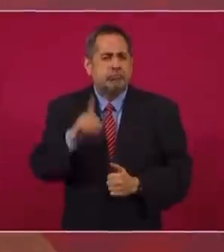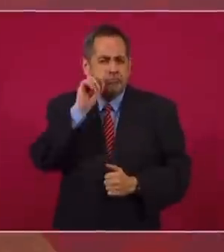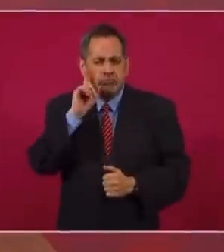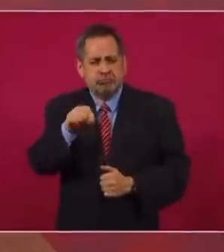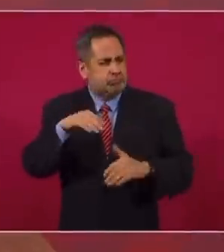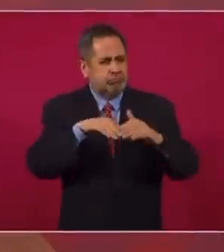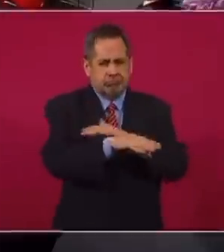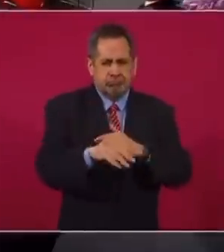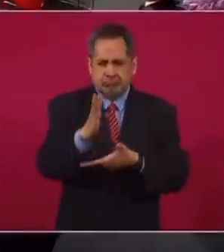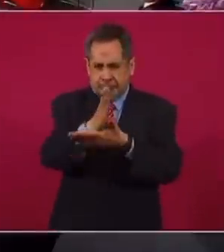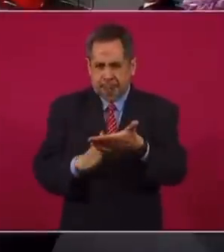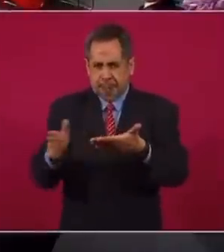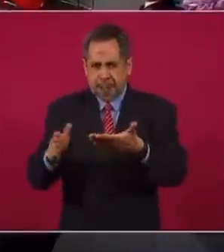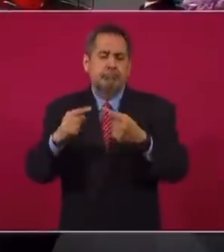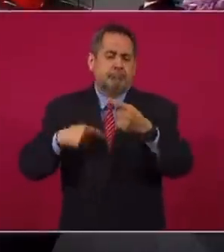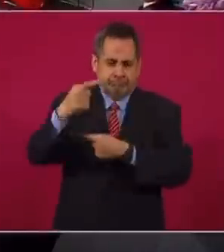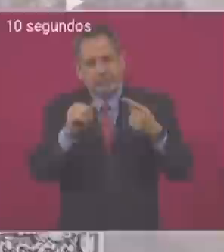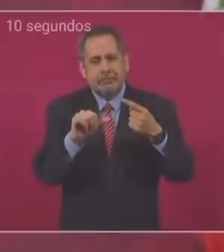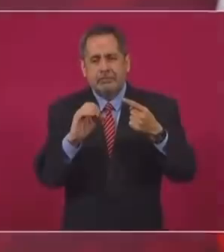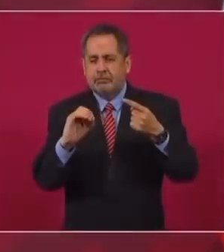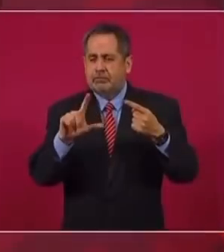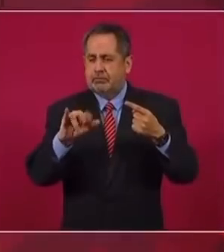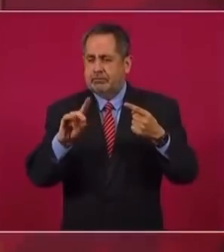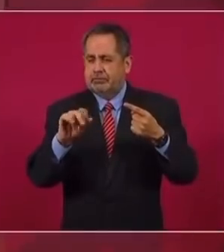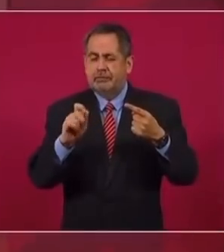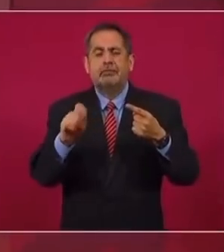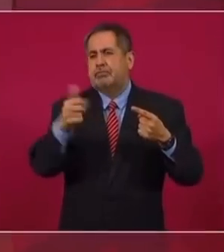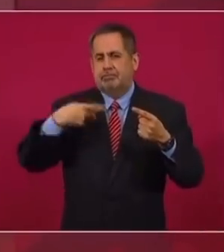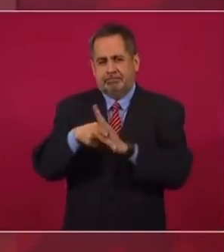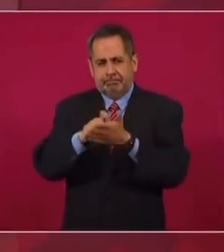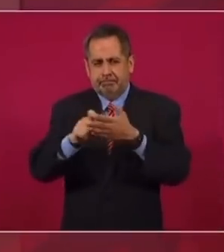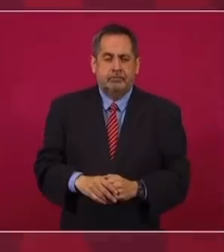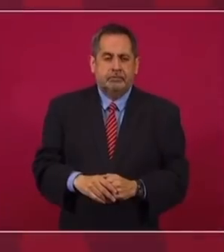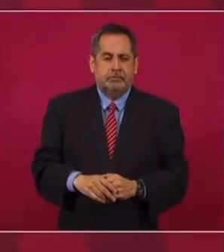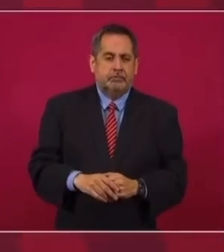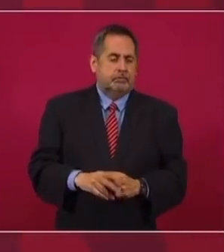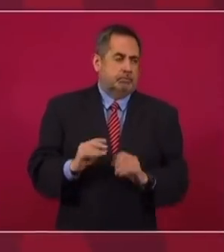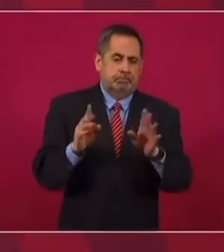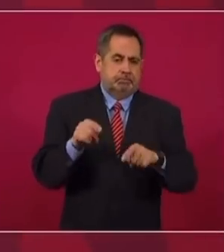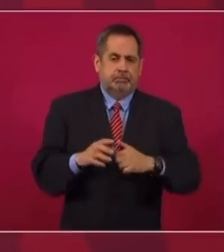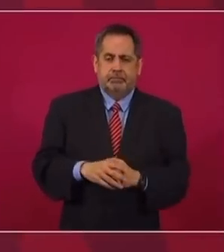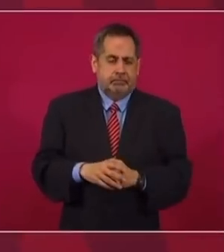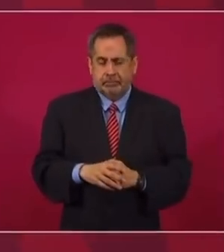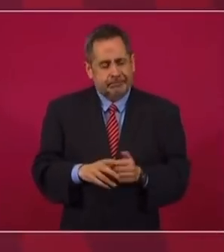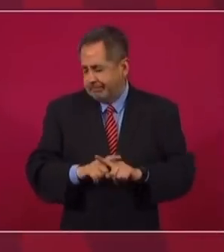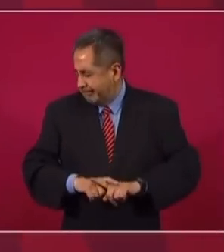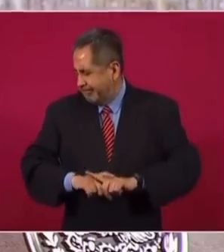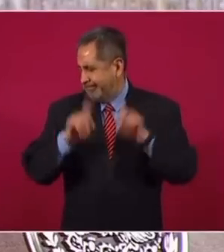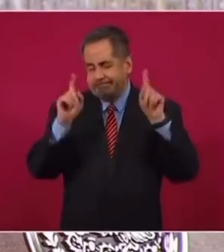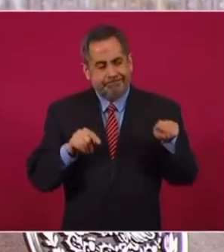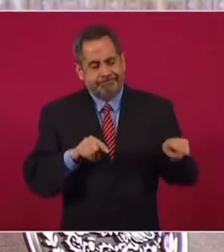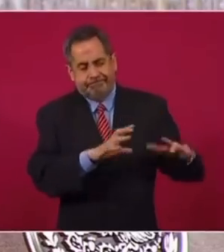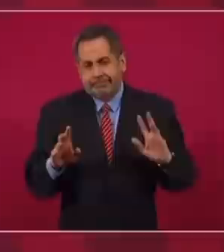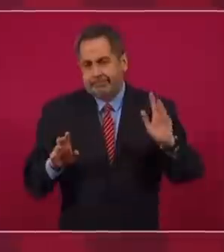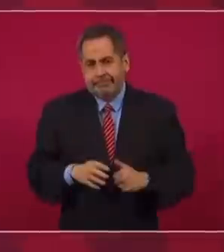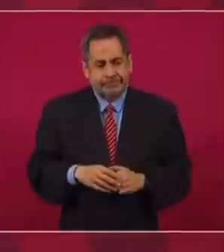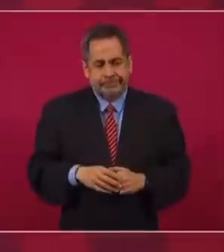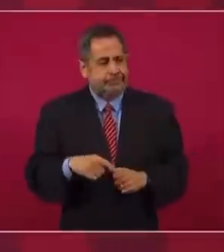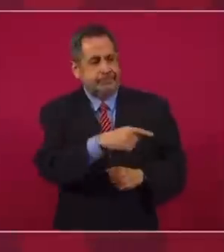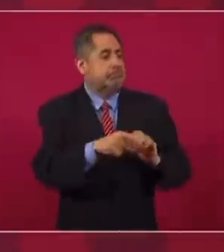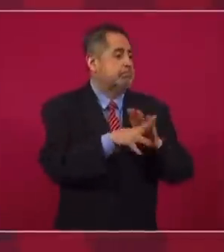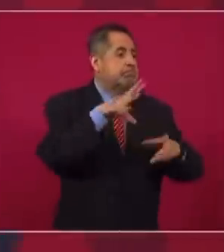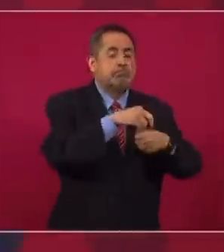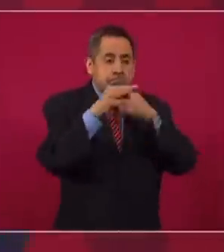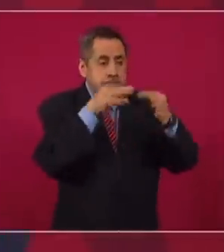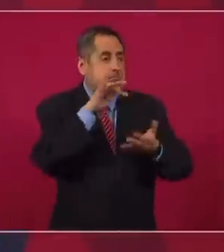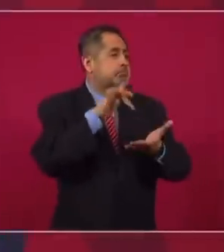Les invito mañana, vamos a la mitad y pasado mañana a otra mitad. Y van a ver qué periodistas hay ahí. Desde luego, nada que ver con integrantes de